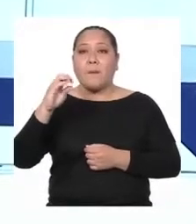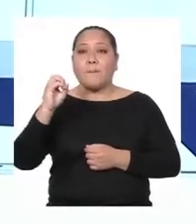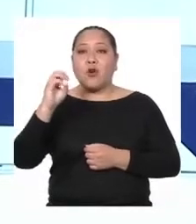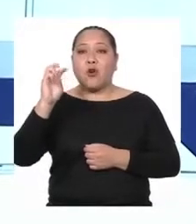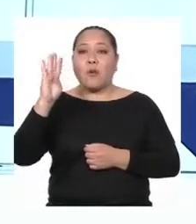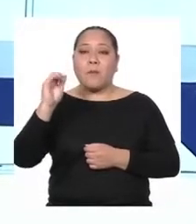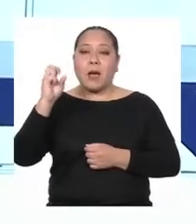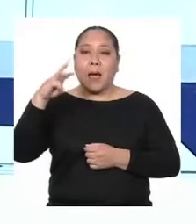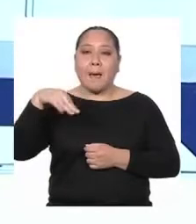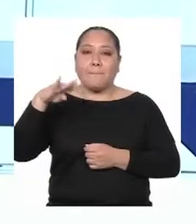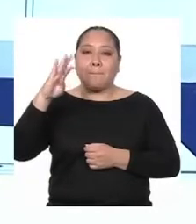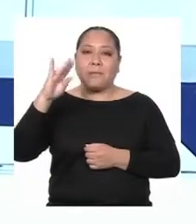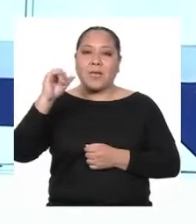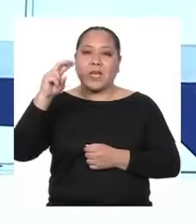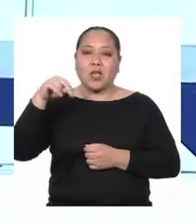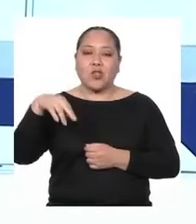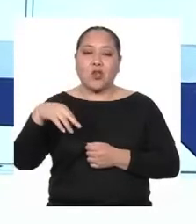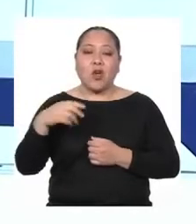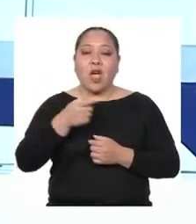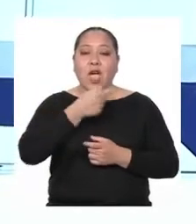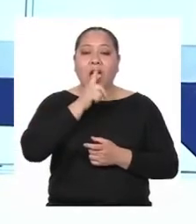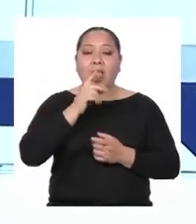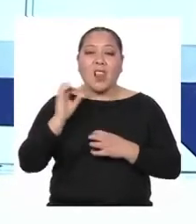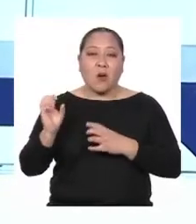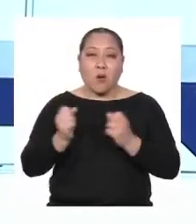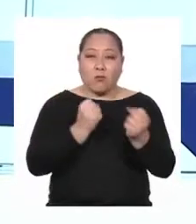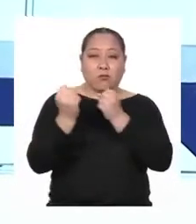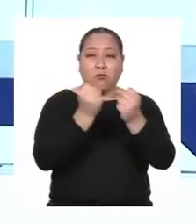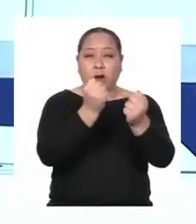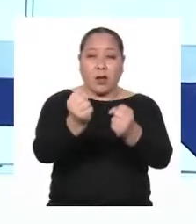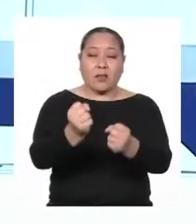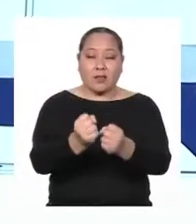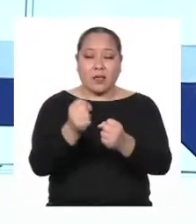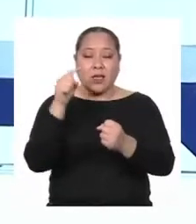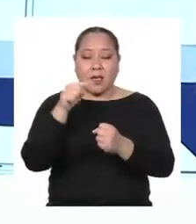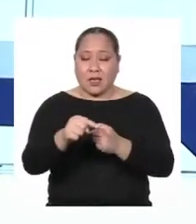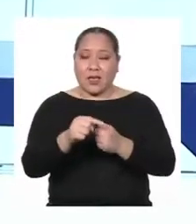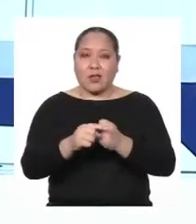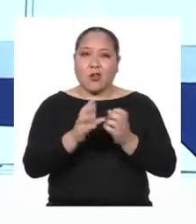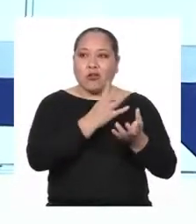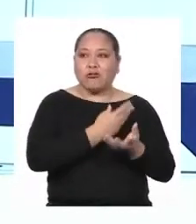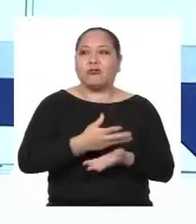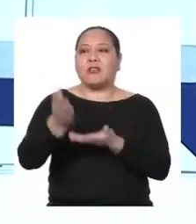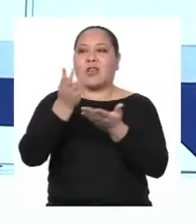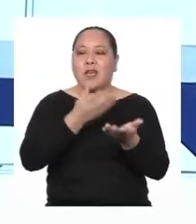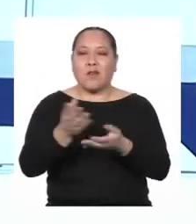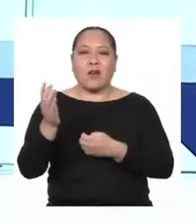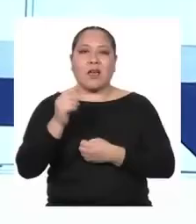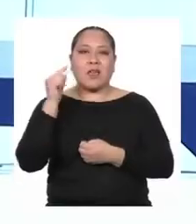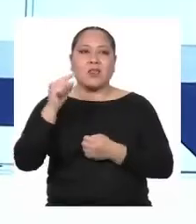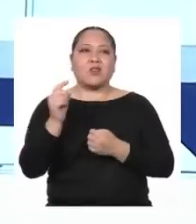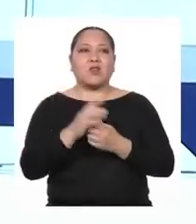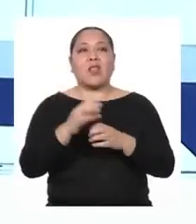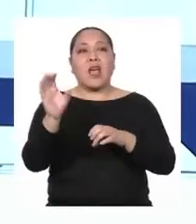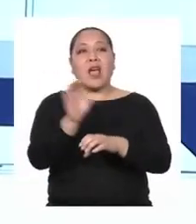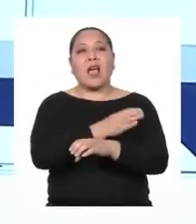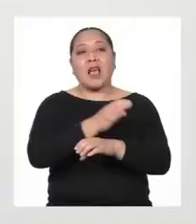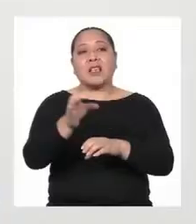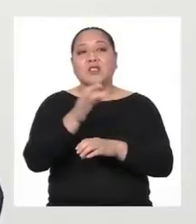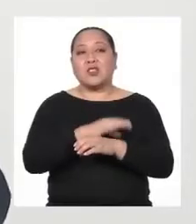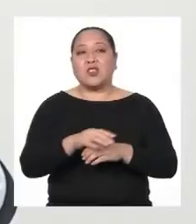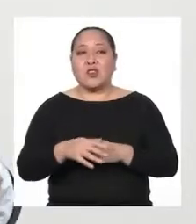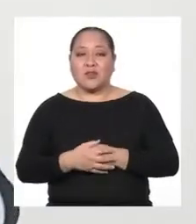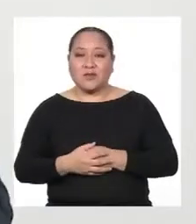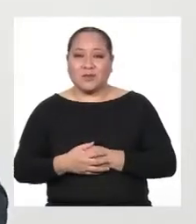arrastra Es de una canción muy hermosa que se llama Carnaval de Tambo Bamba Interpretada por José María Arguedas